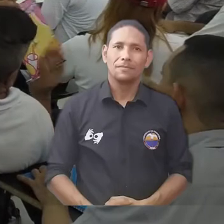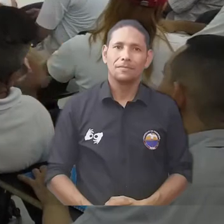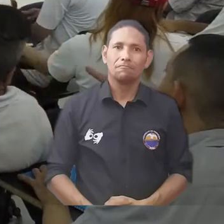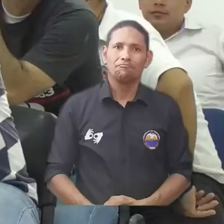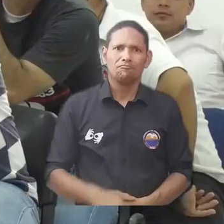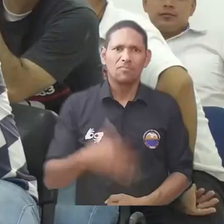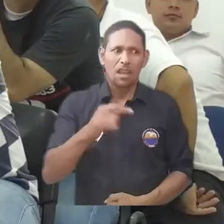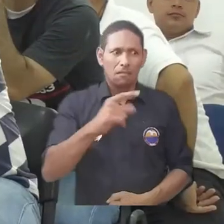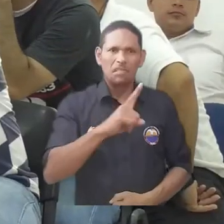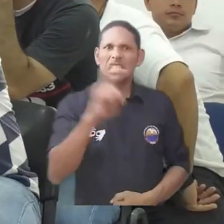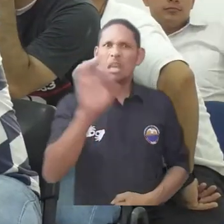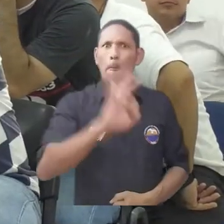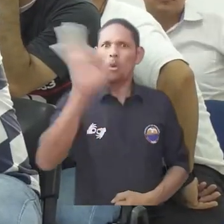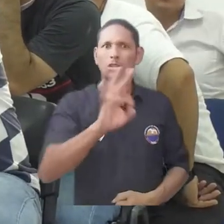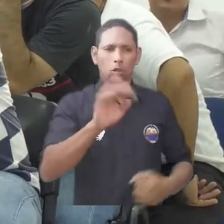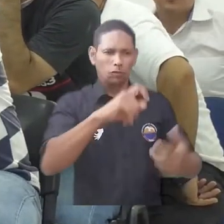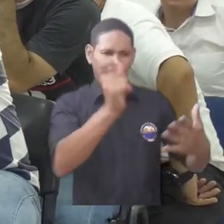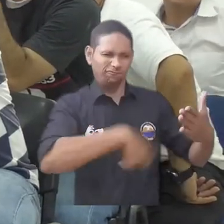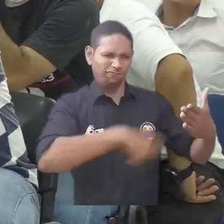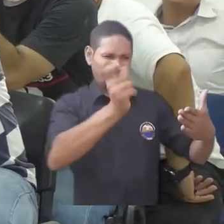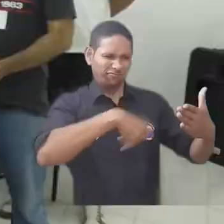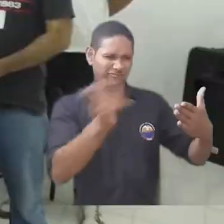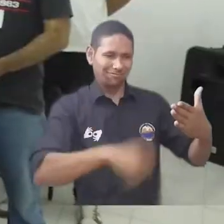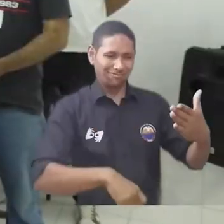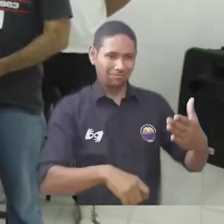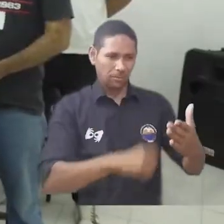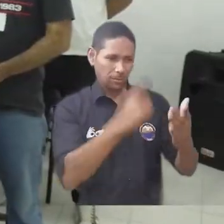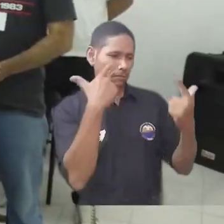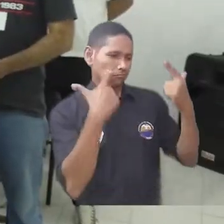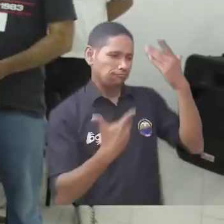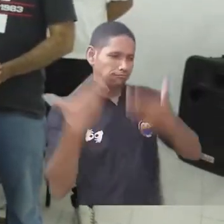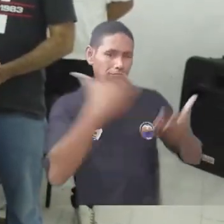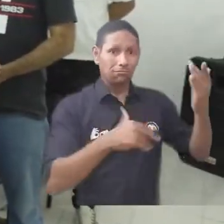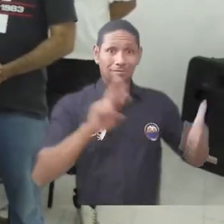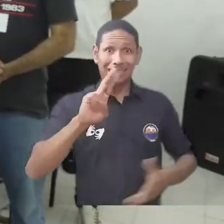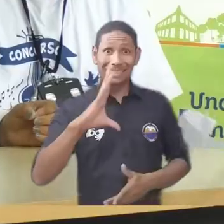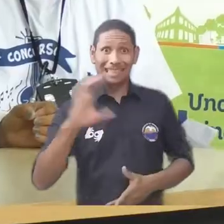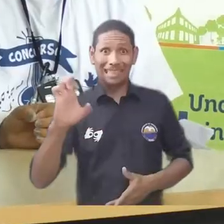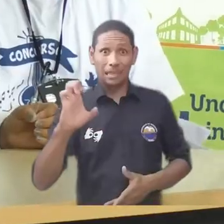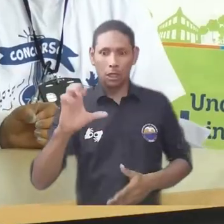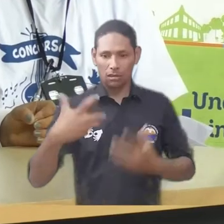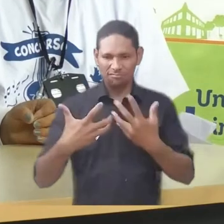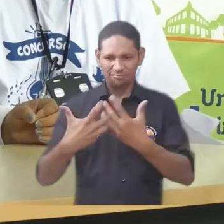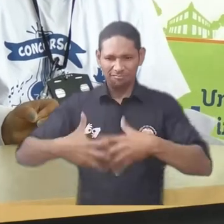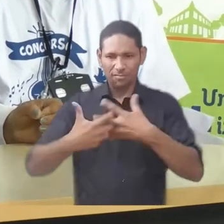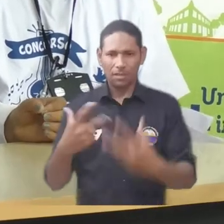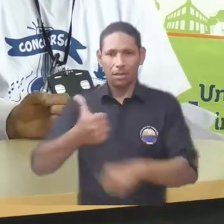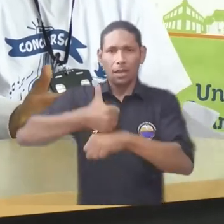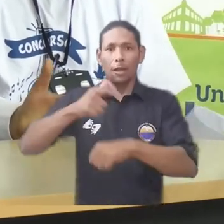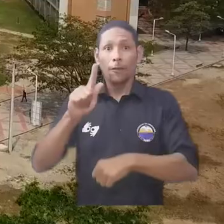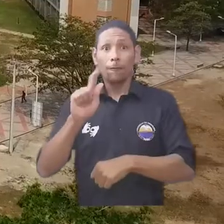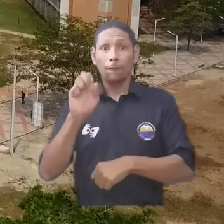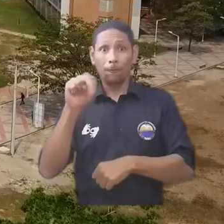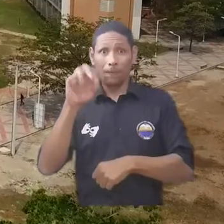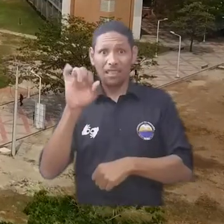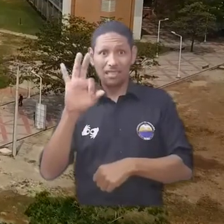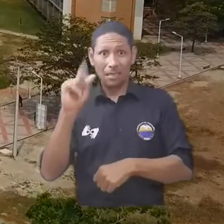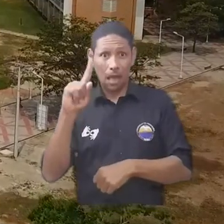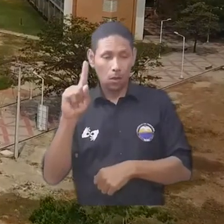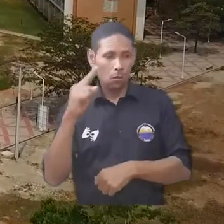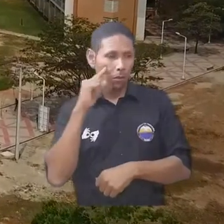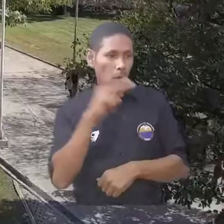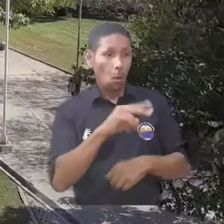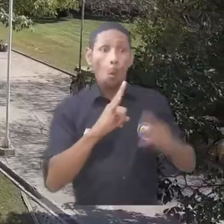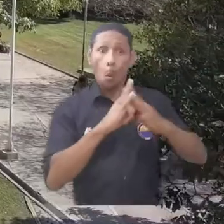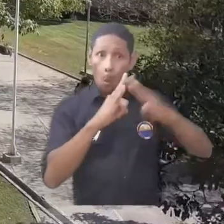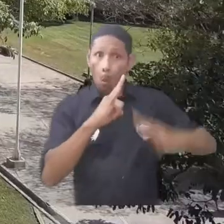Tras lograr una calificación del 100% en el diagnóstico RCE, Fenalco Solidario ubica a Unimagdalena en una posición